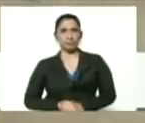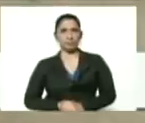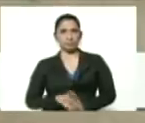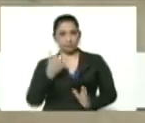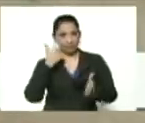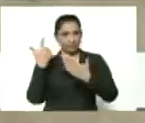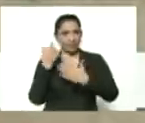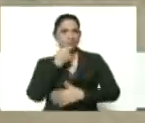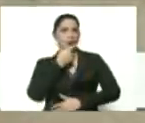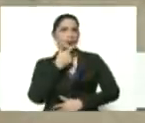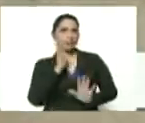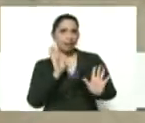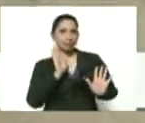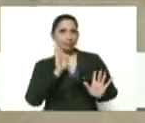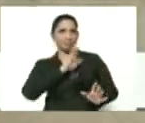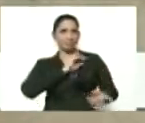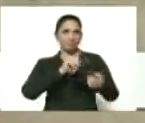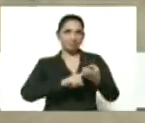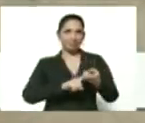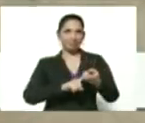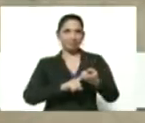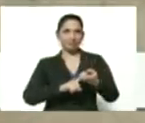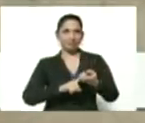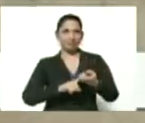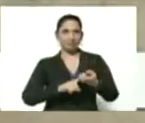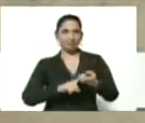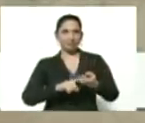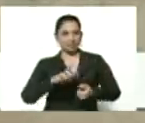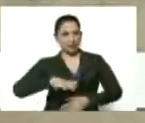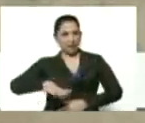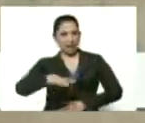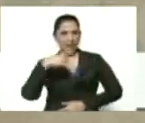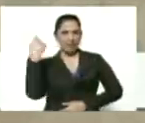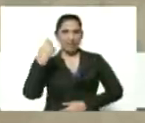la bonita, llanera, Silita.